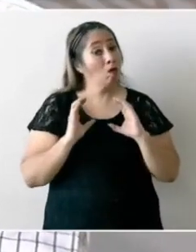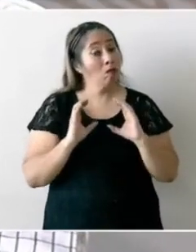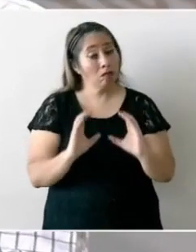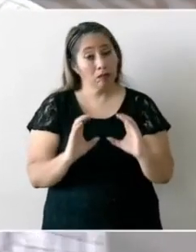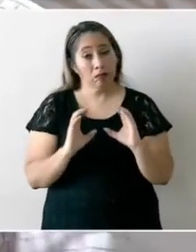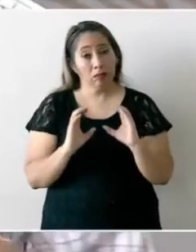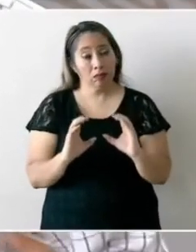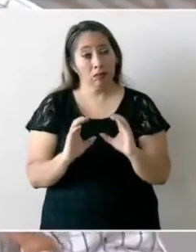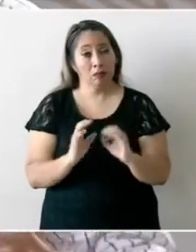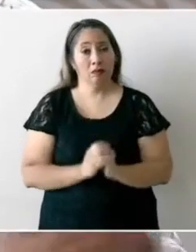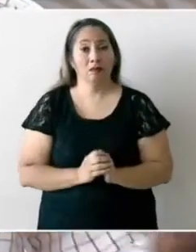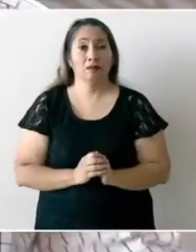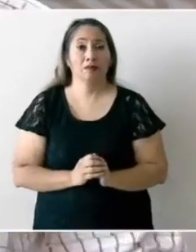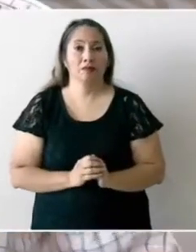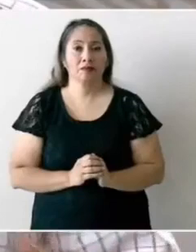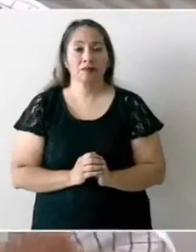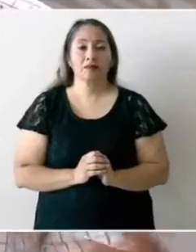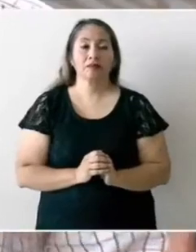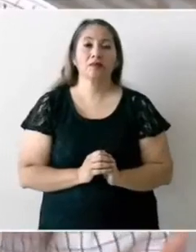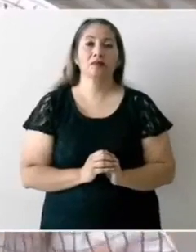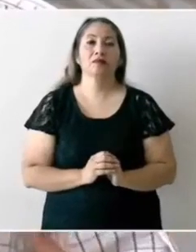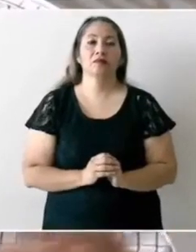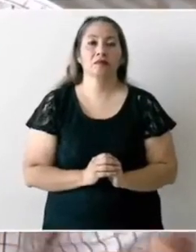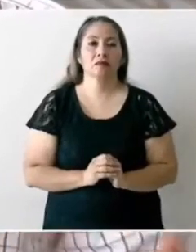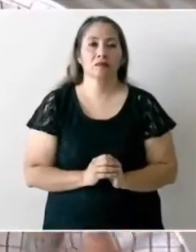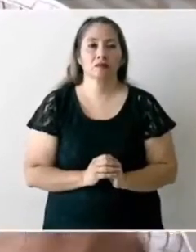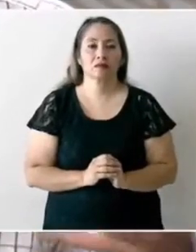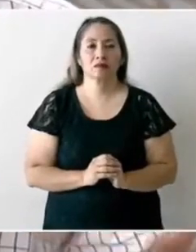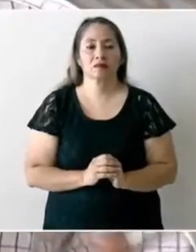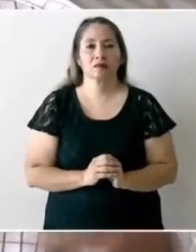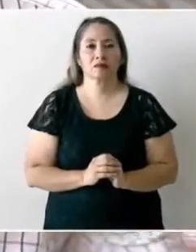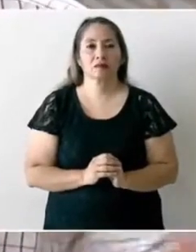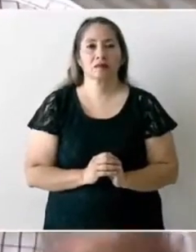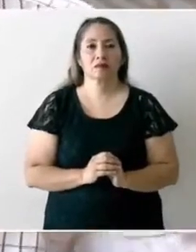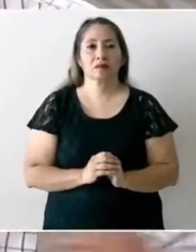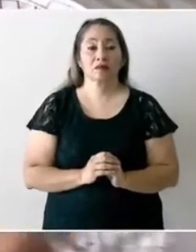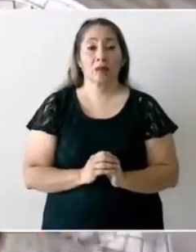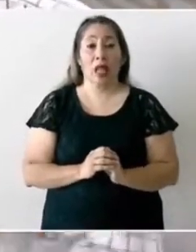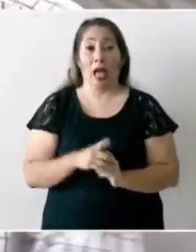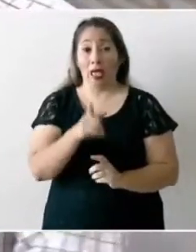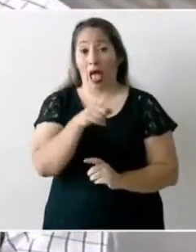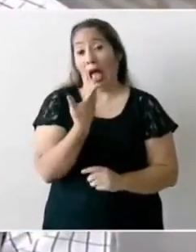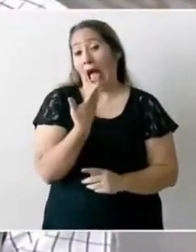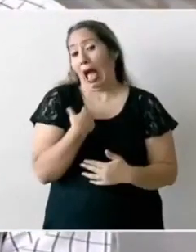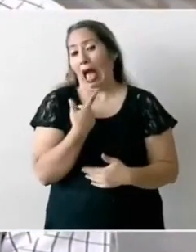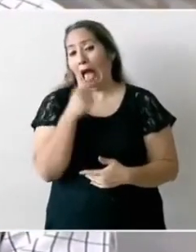de que no haya privilegios